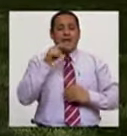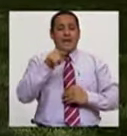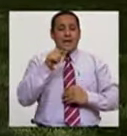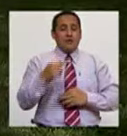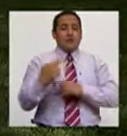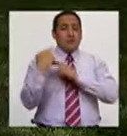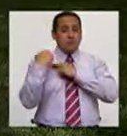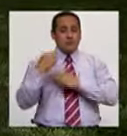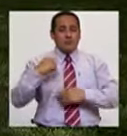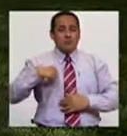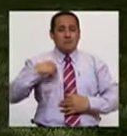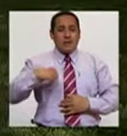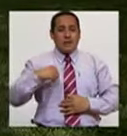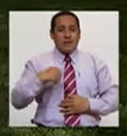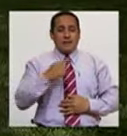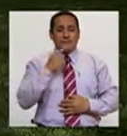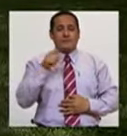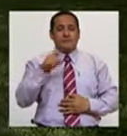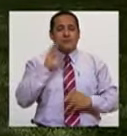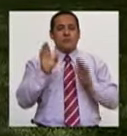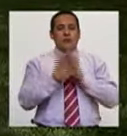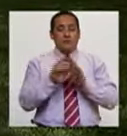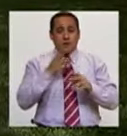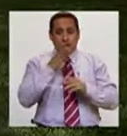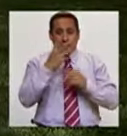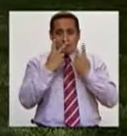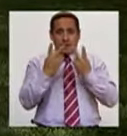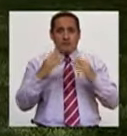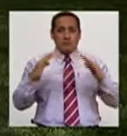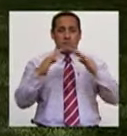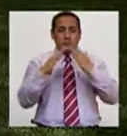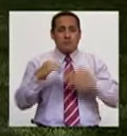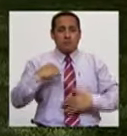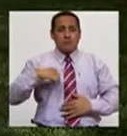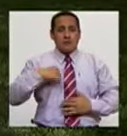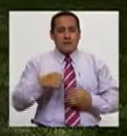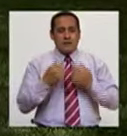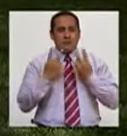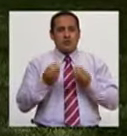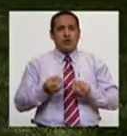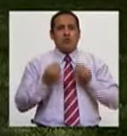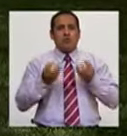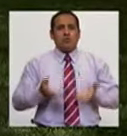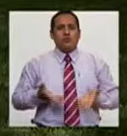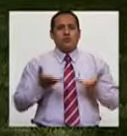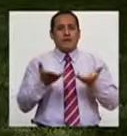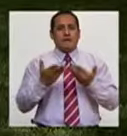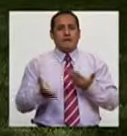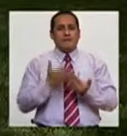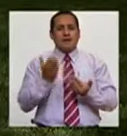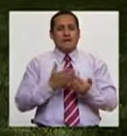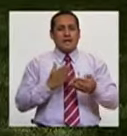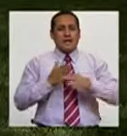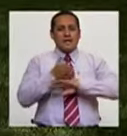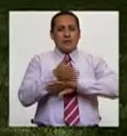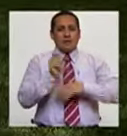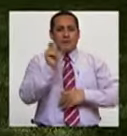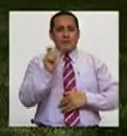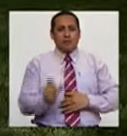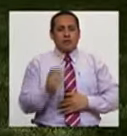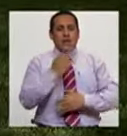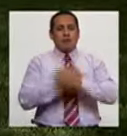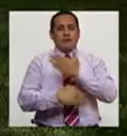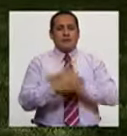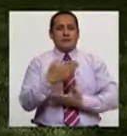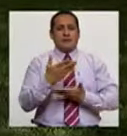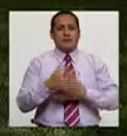ellos son los que deberían de comenzar por casa, y poder brindarle las facilidades en accesibilidad a